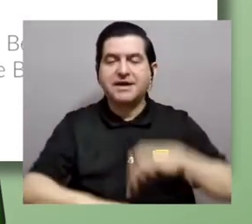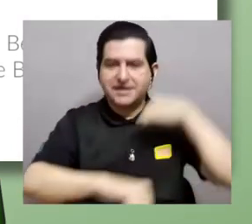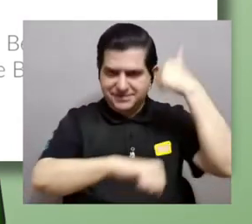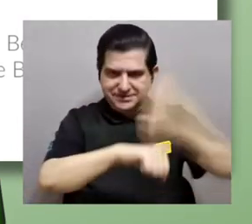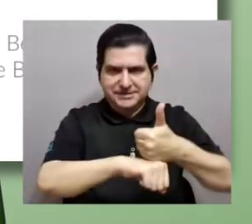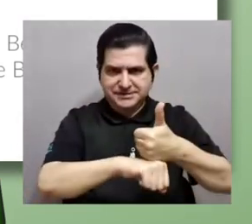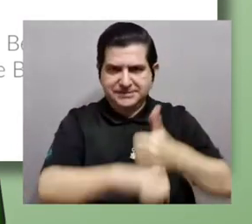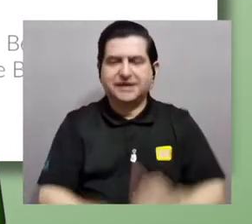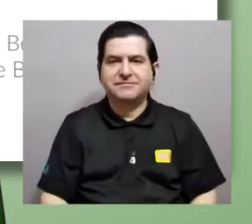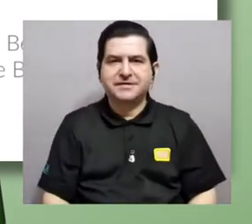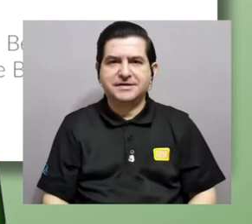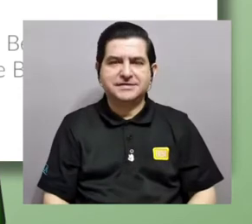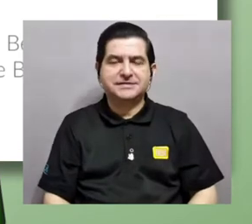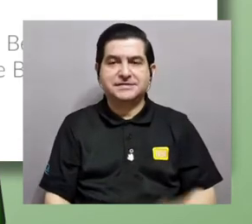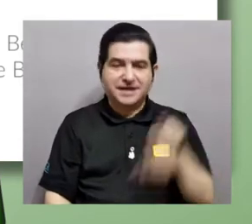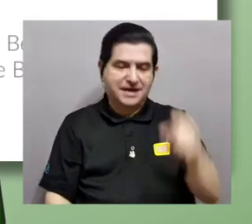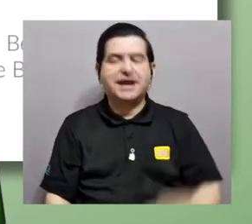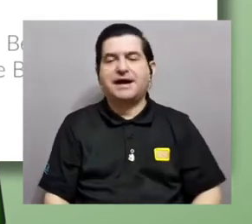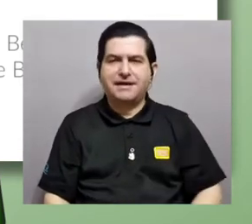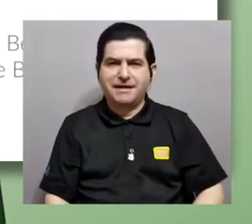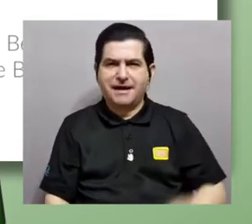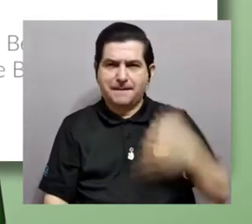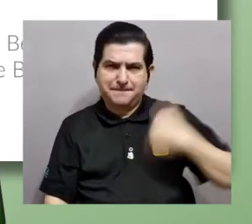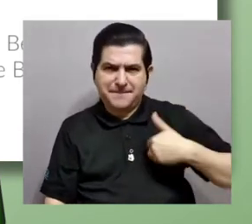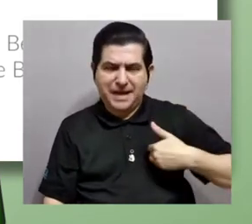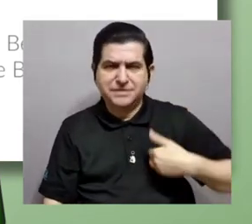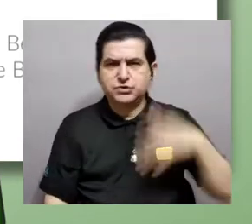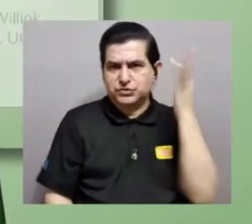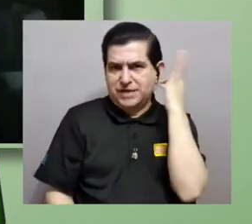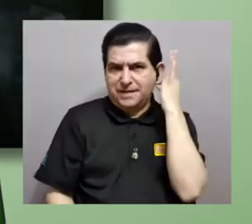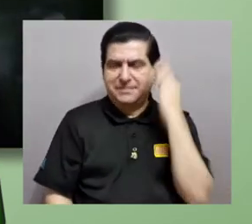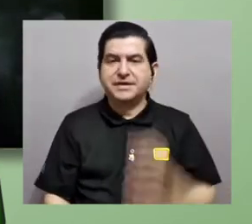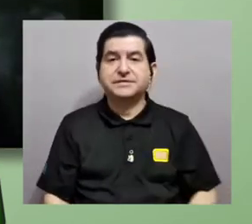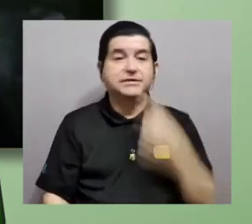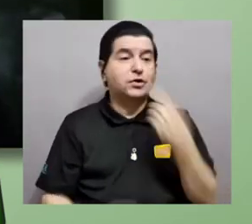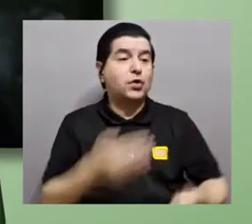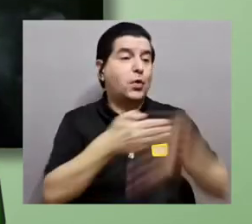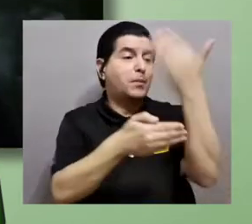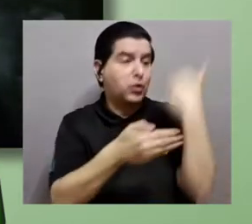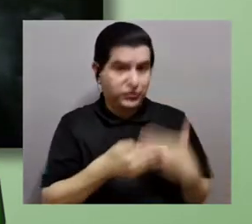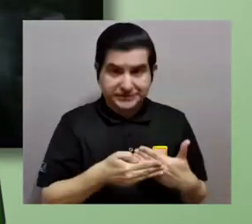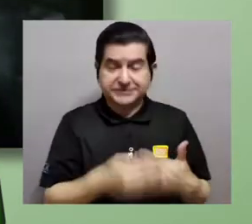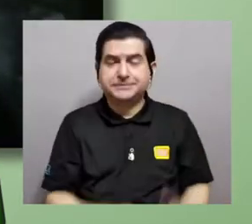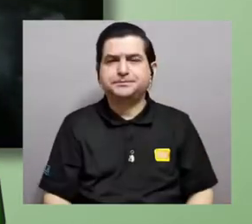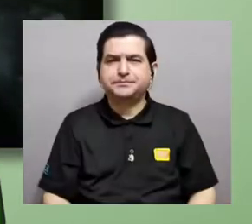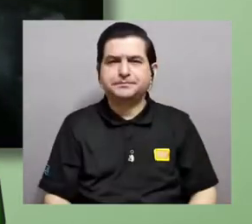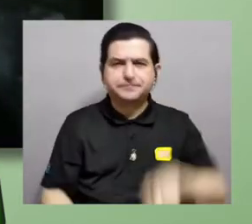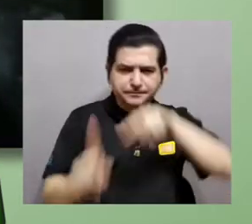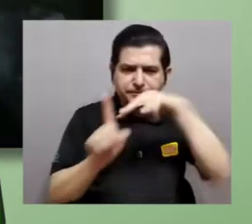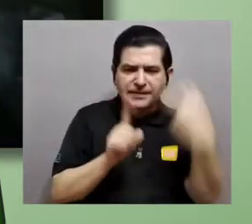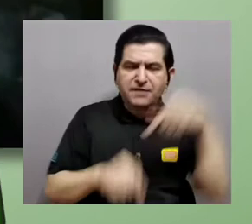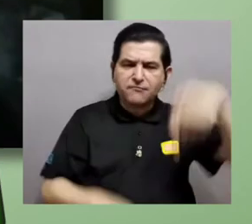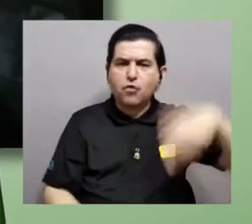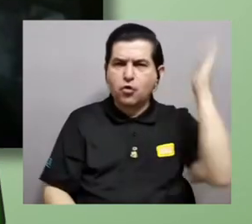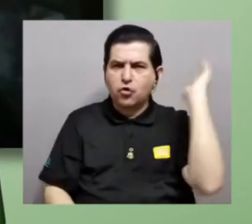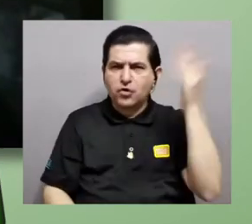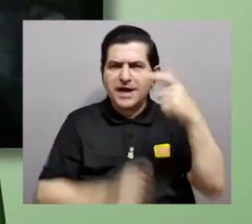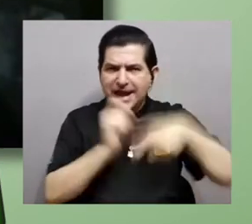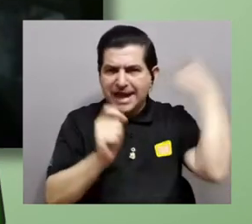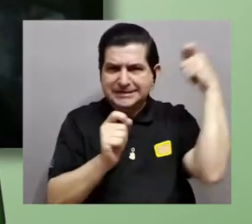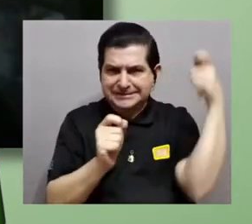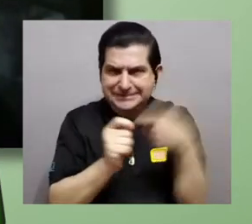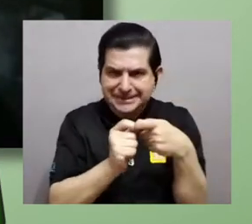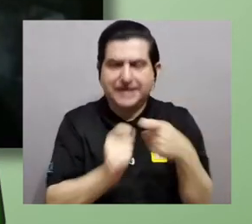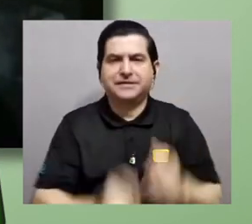machos siembres. Y sí, como les dijimos, el enfoque de la charla de hoy va a ser específicamente